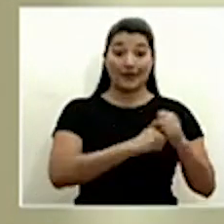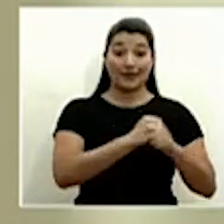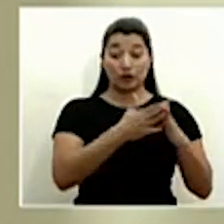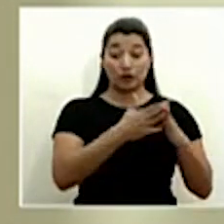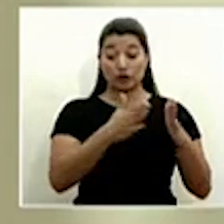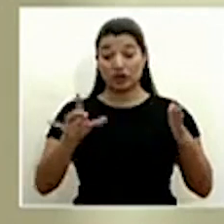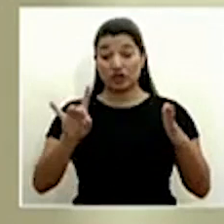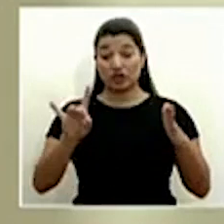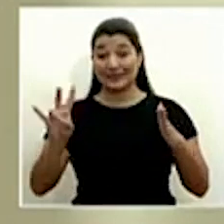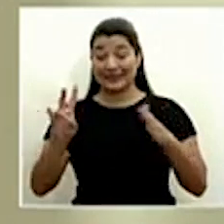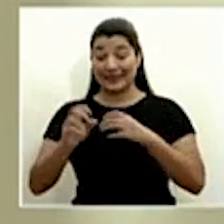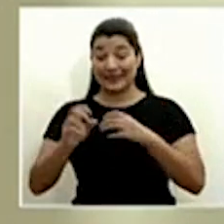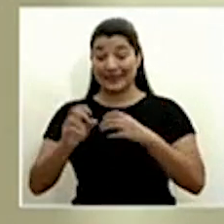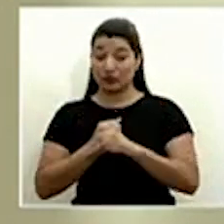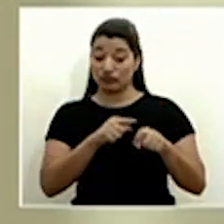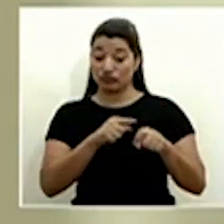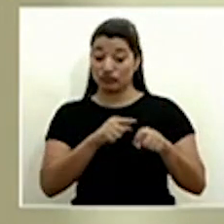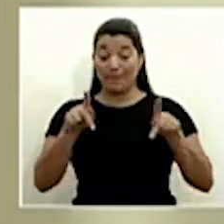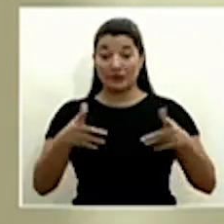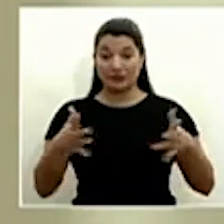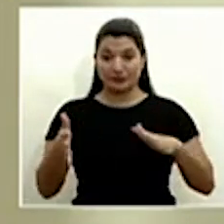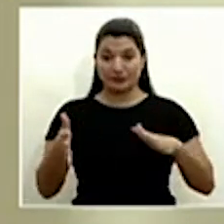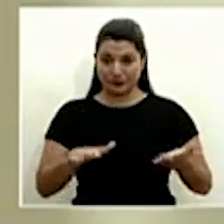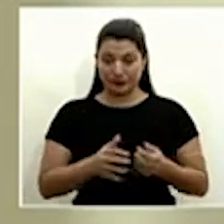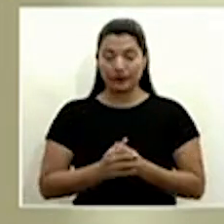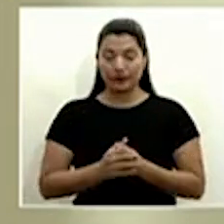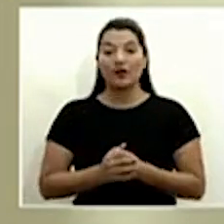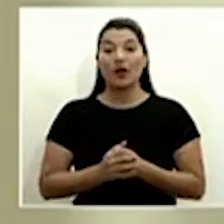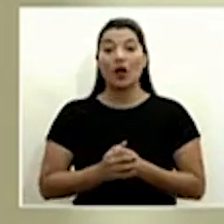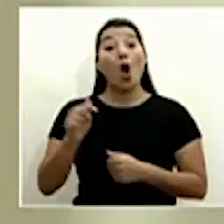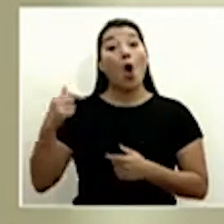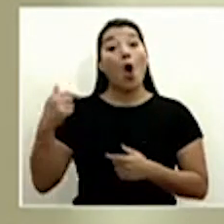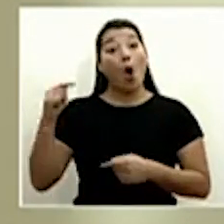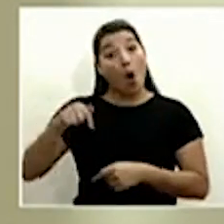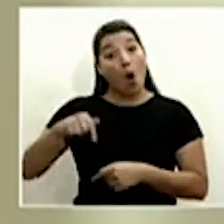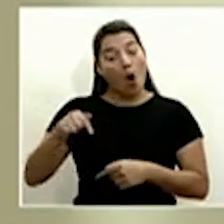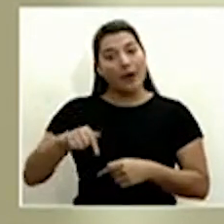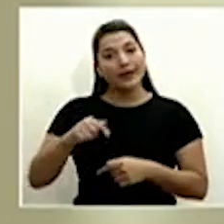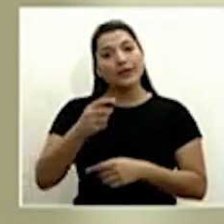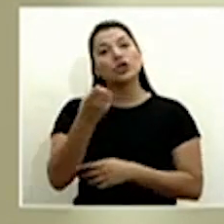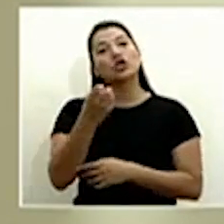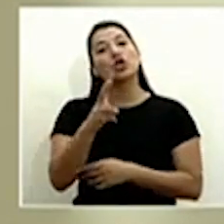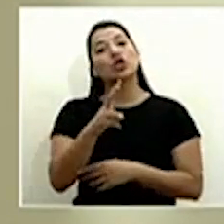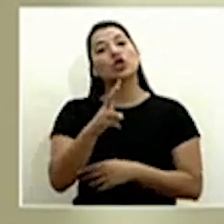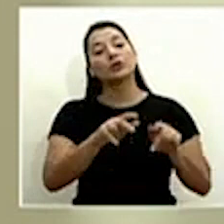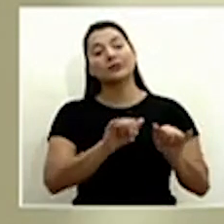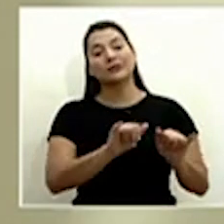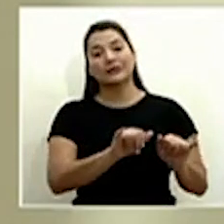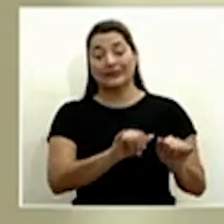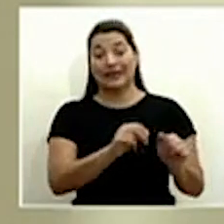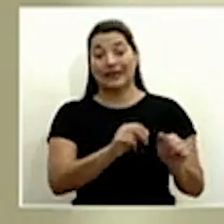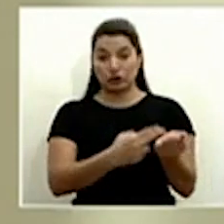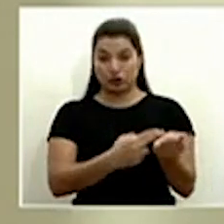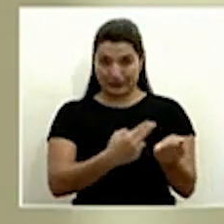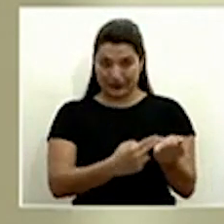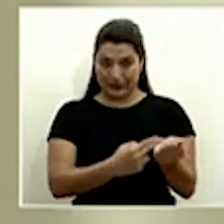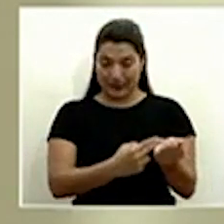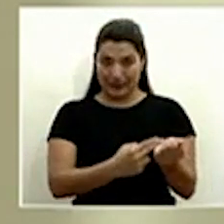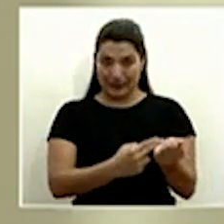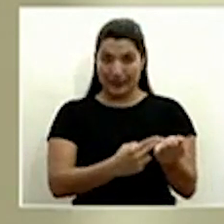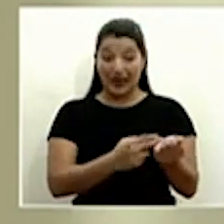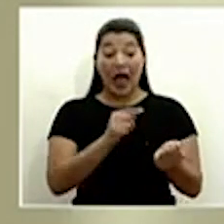años. Al día de hoy, tenemos 12 personas que se encuentran en estado de hospitalización.